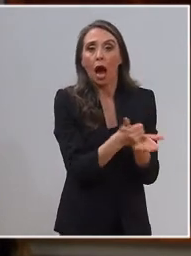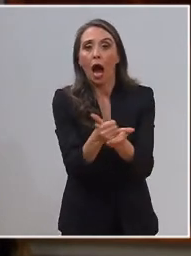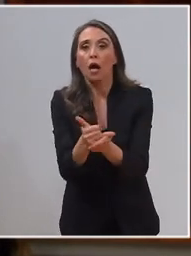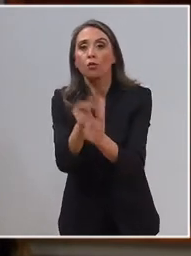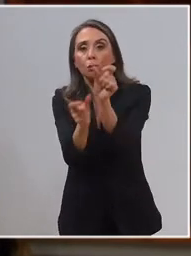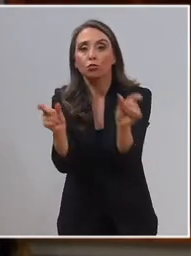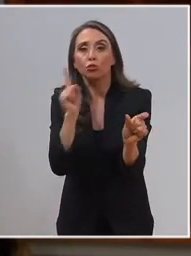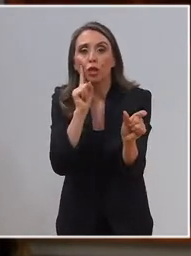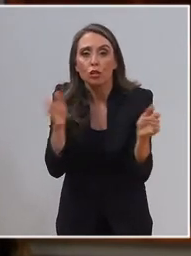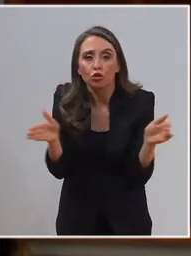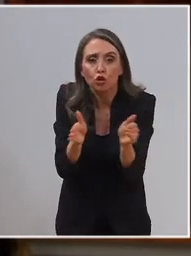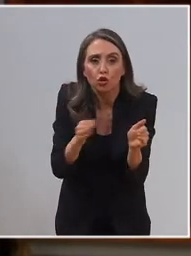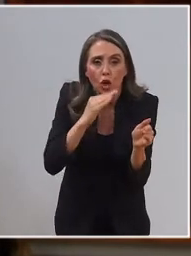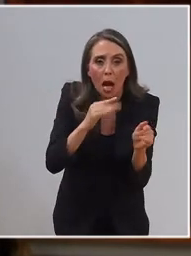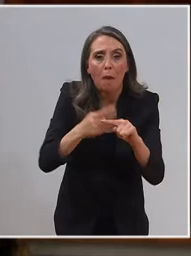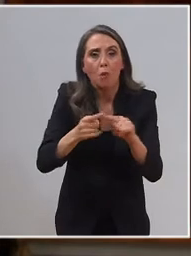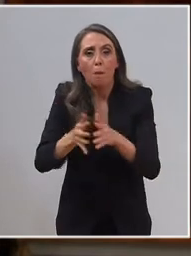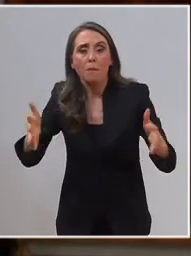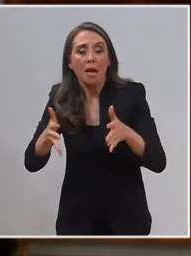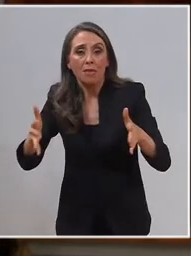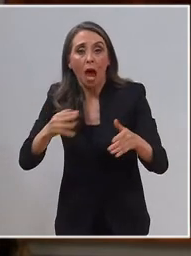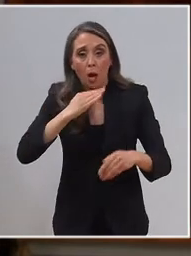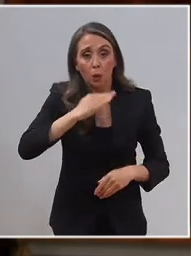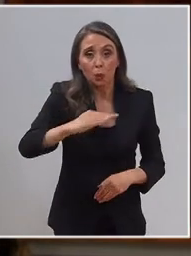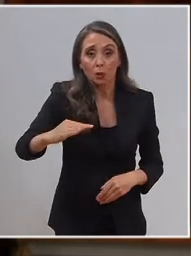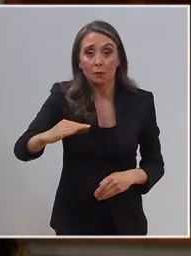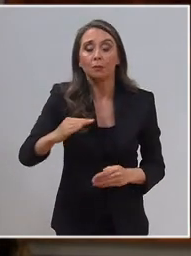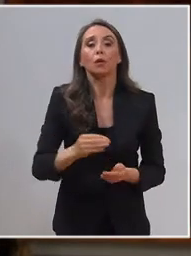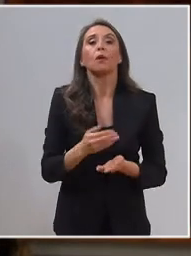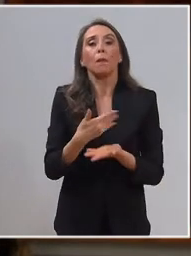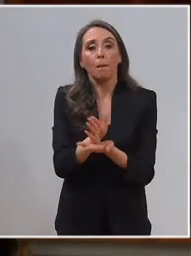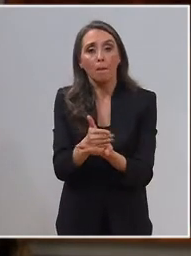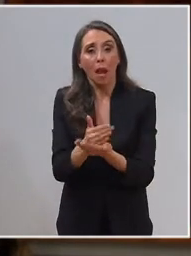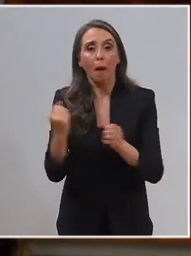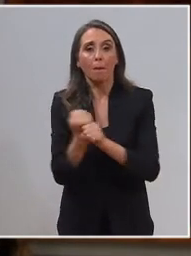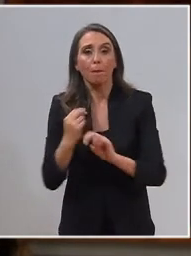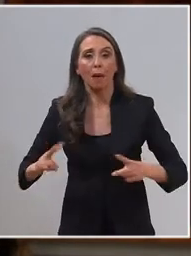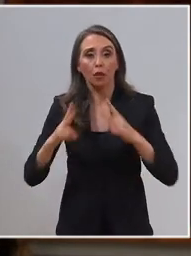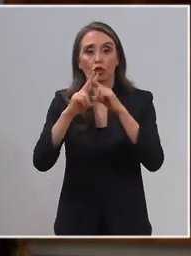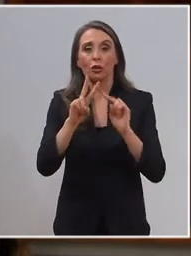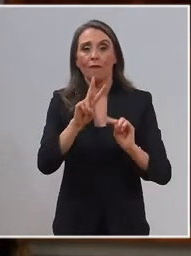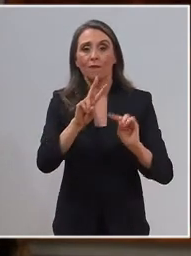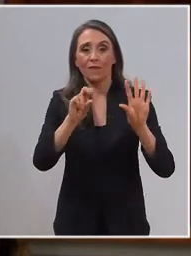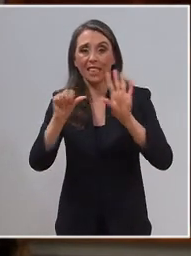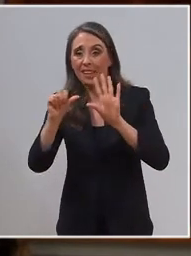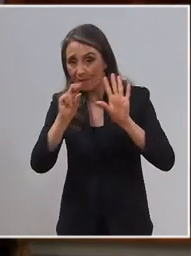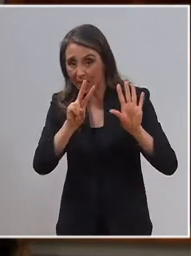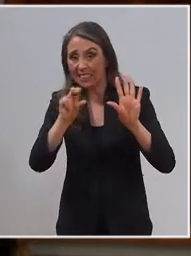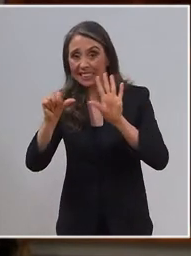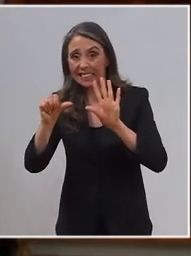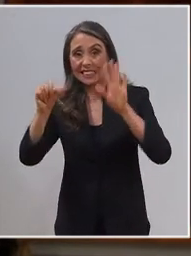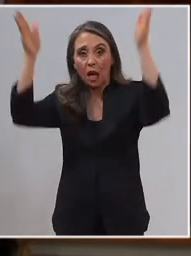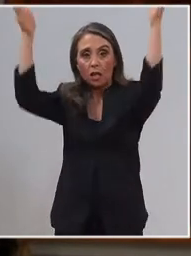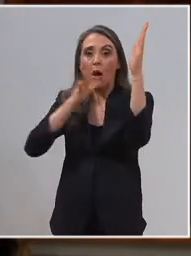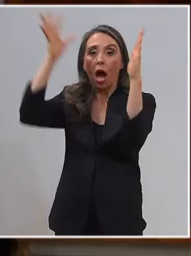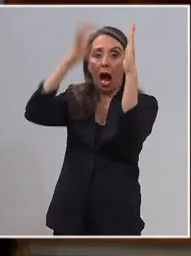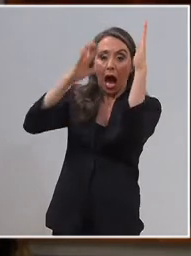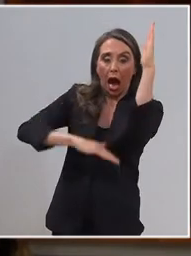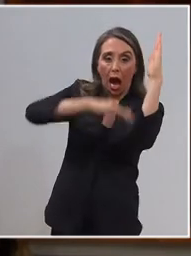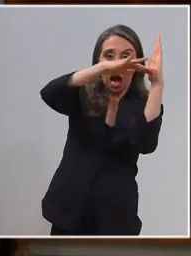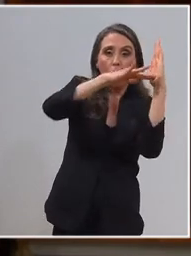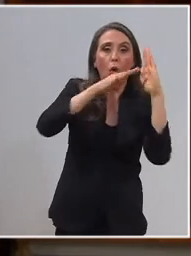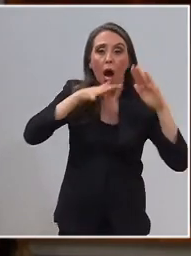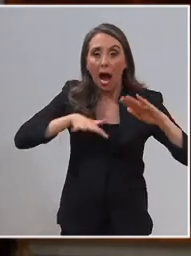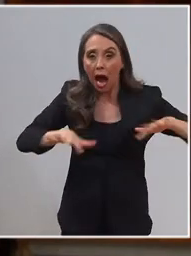medianos agricultores. Además, está en marcha un plan para construir 26 embalses, inyectar agua a